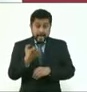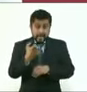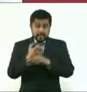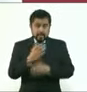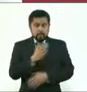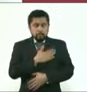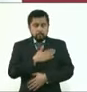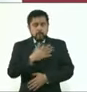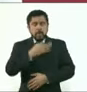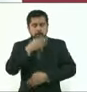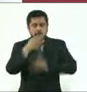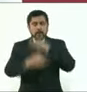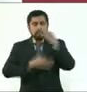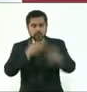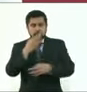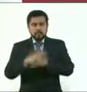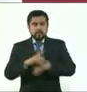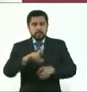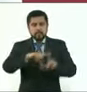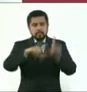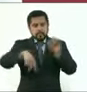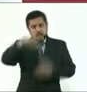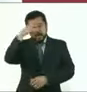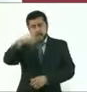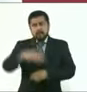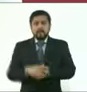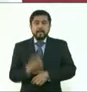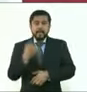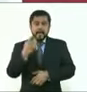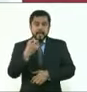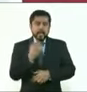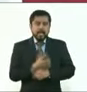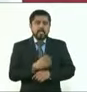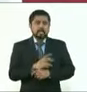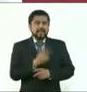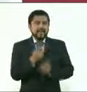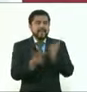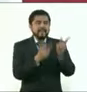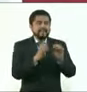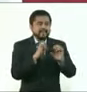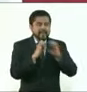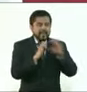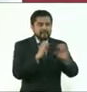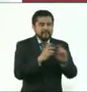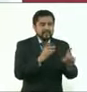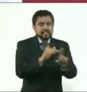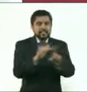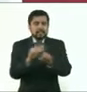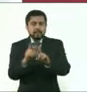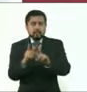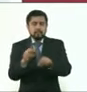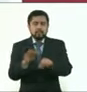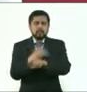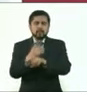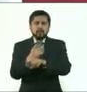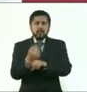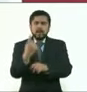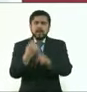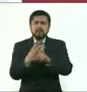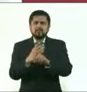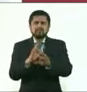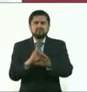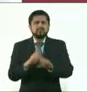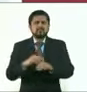México el que se realice esta consulta popular. Y quien está en contra, pues está en contra de la democracia,